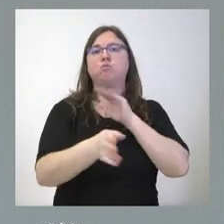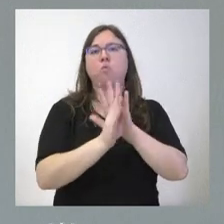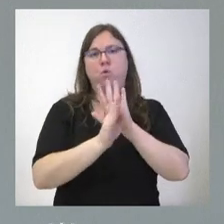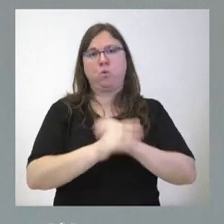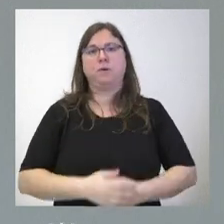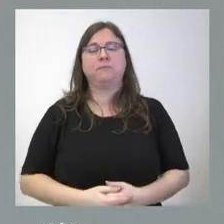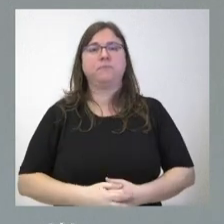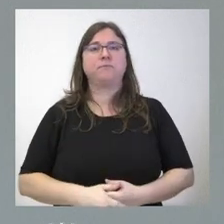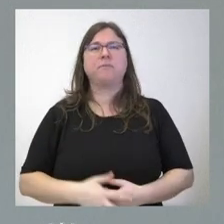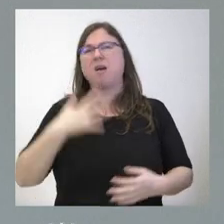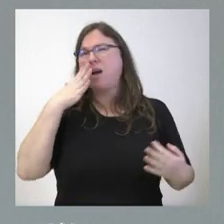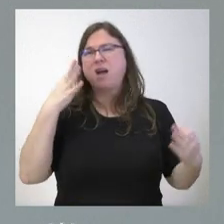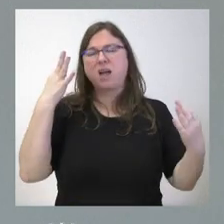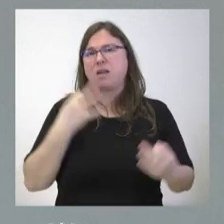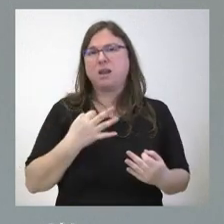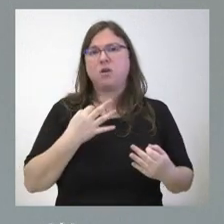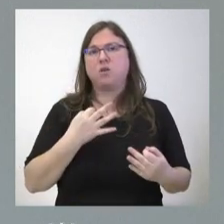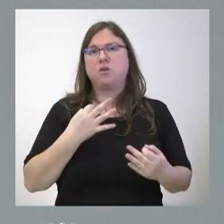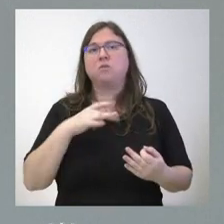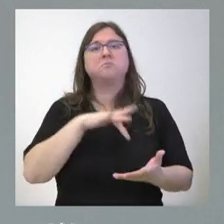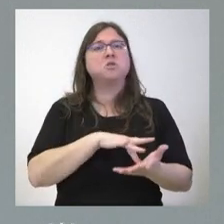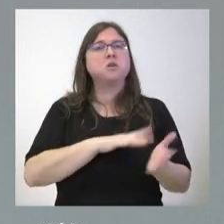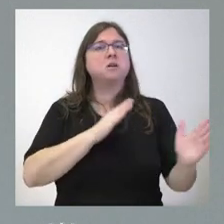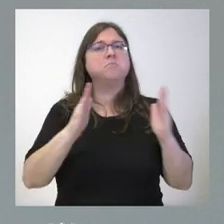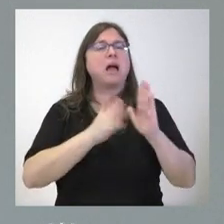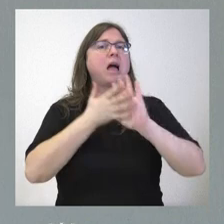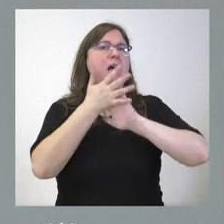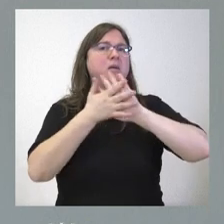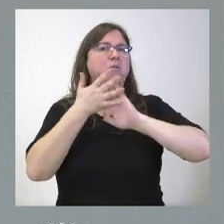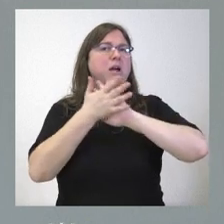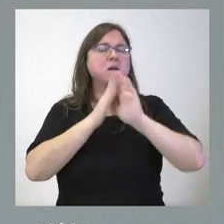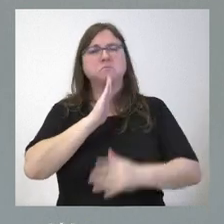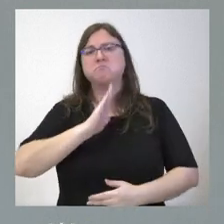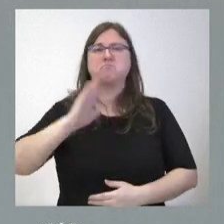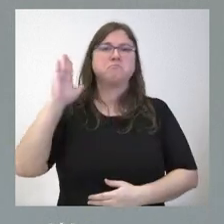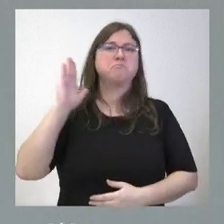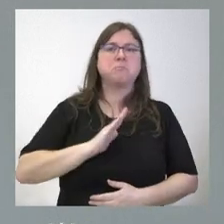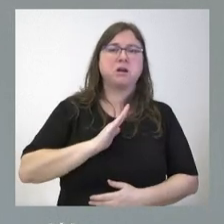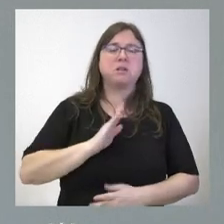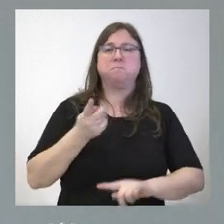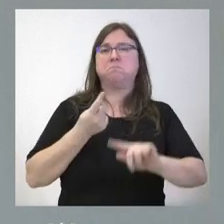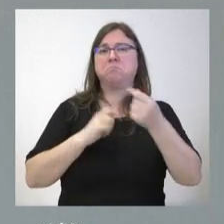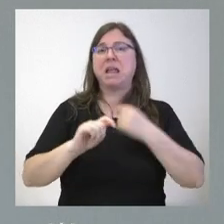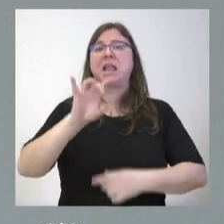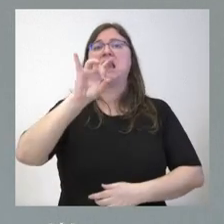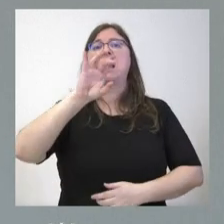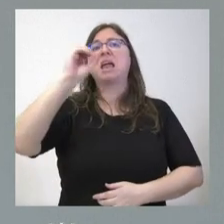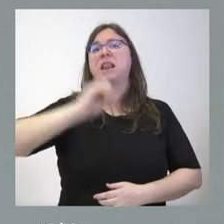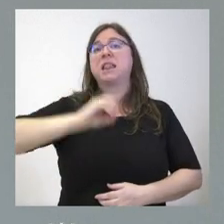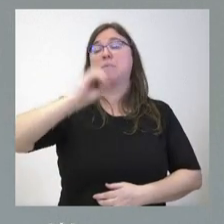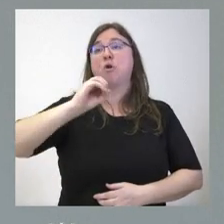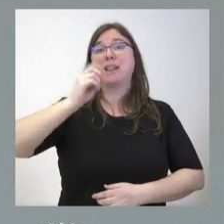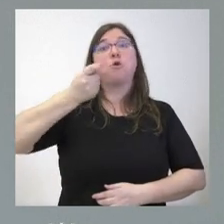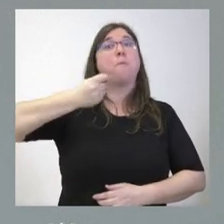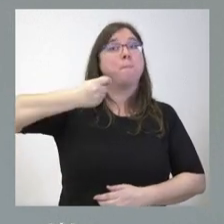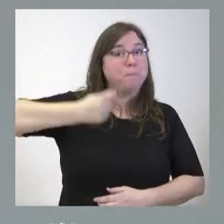creo recordar que en este momento estamos hablando de que aproximadamente exportamos un 15% más de lo que importamos